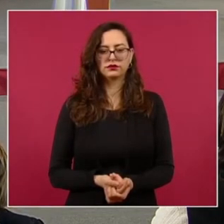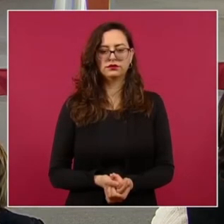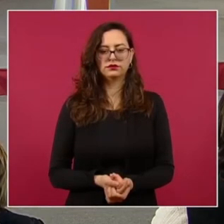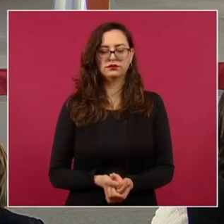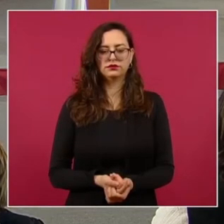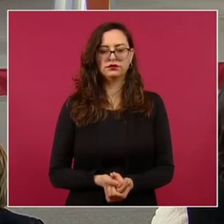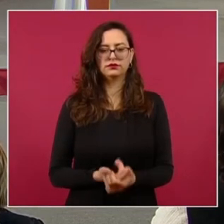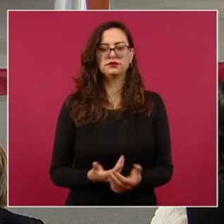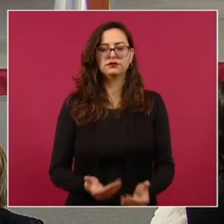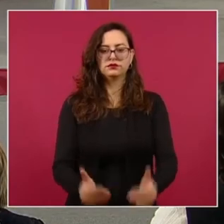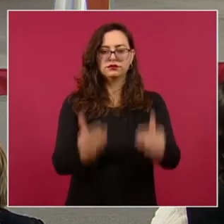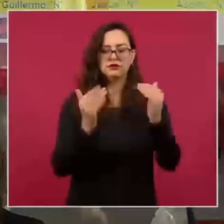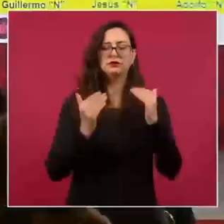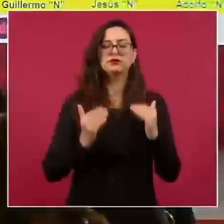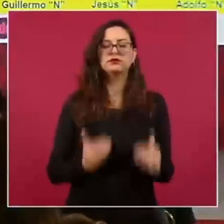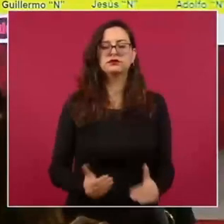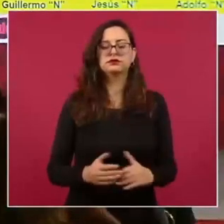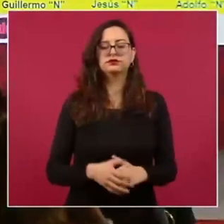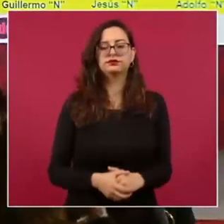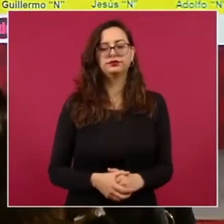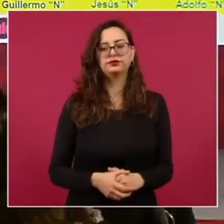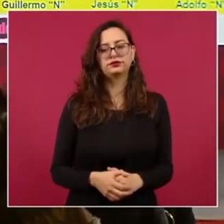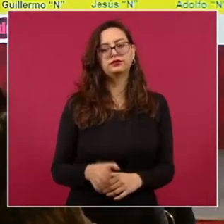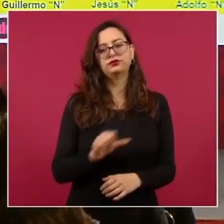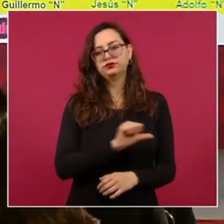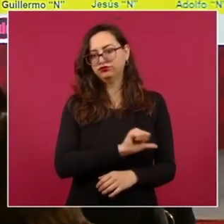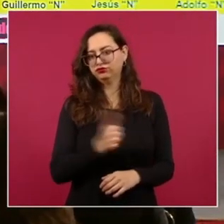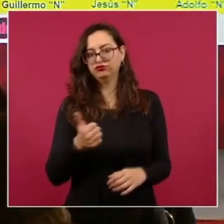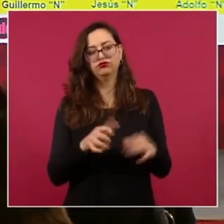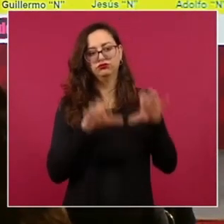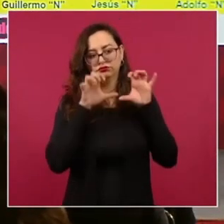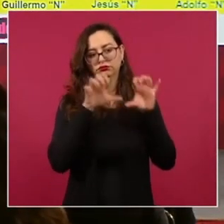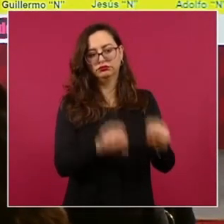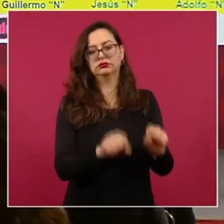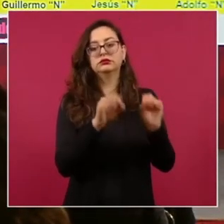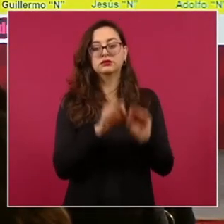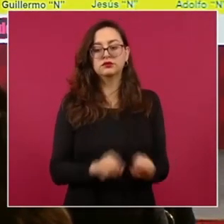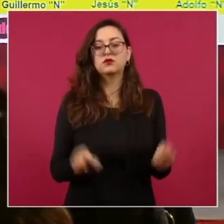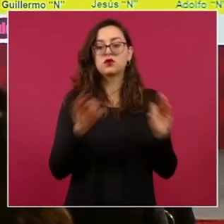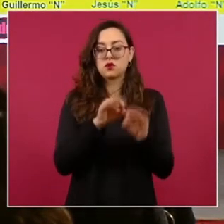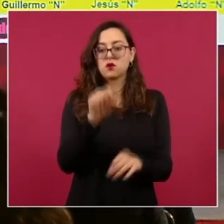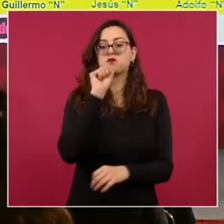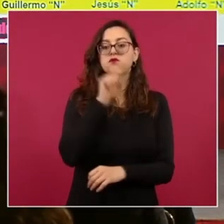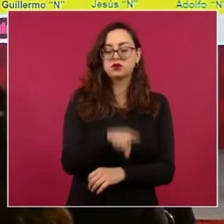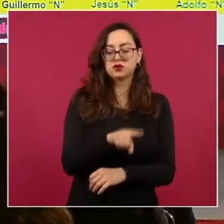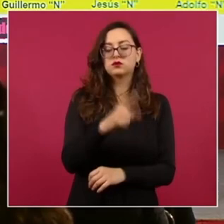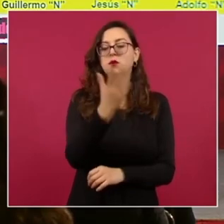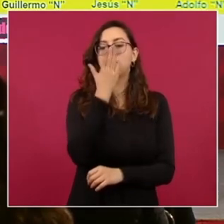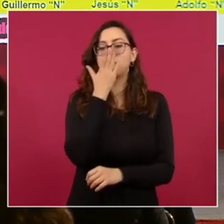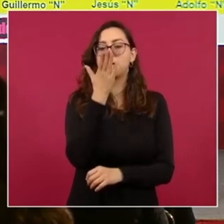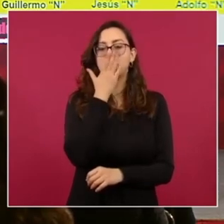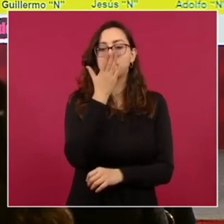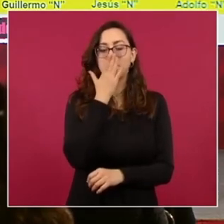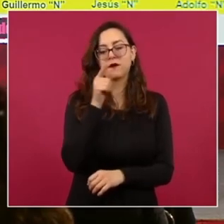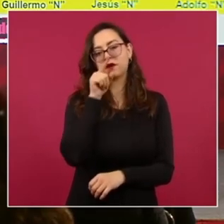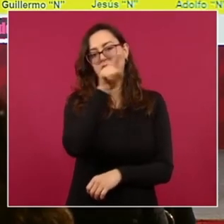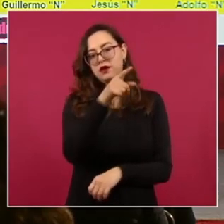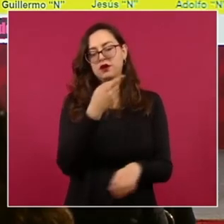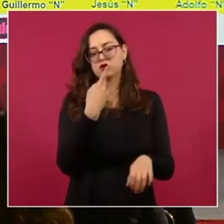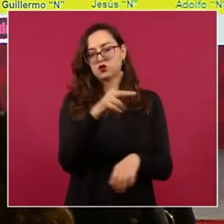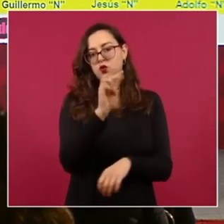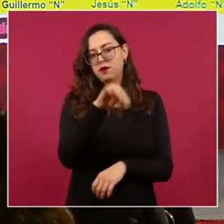Siguiente. Como otra vinculación relevante, también en Sonora, la Fiscalía General de Justicia del Estado